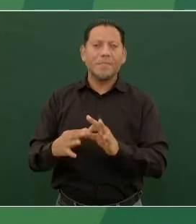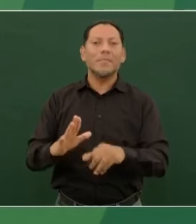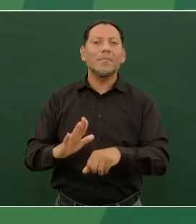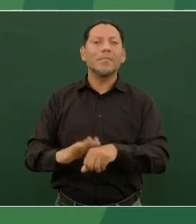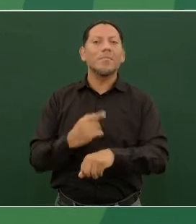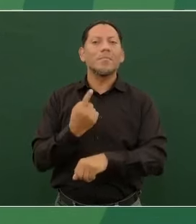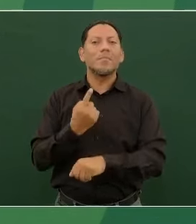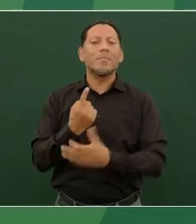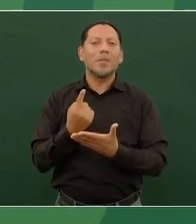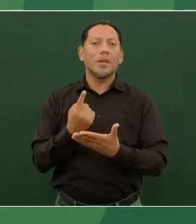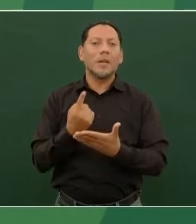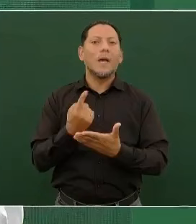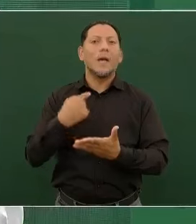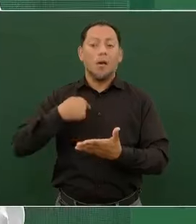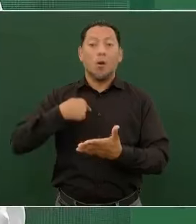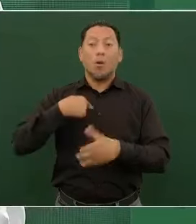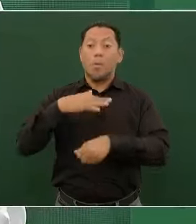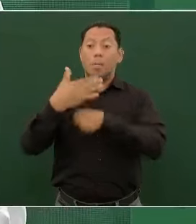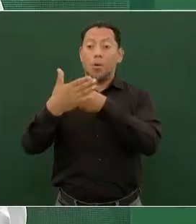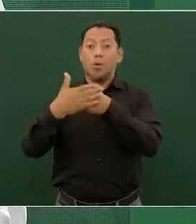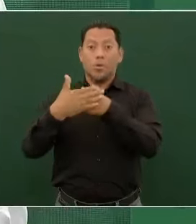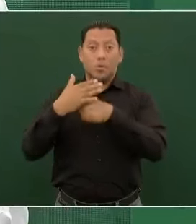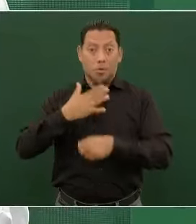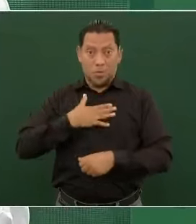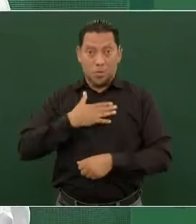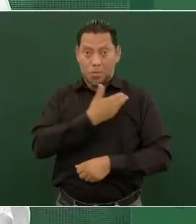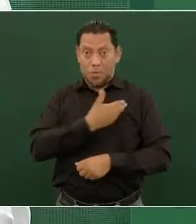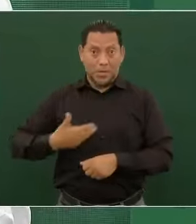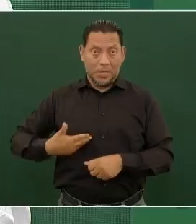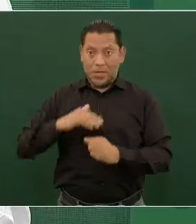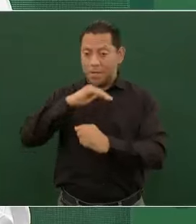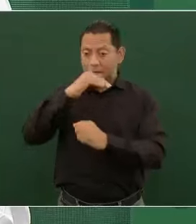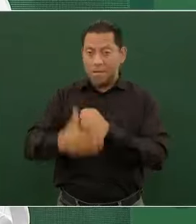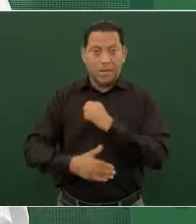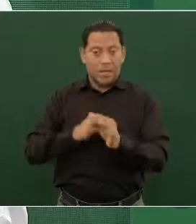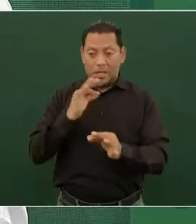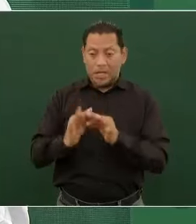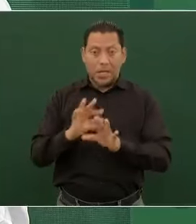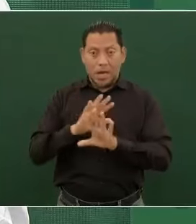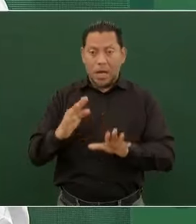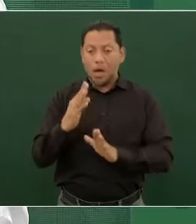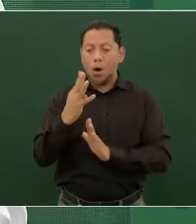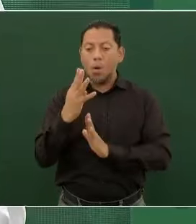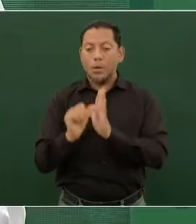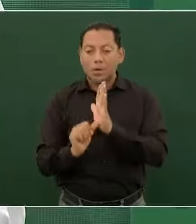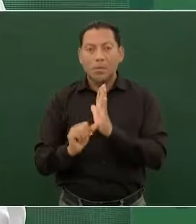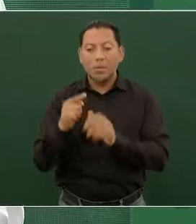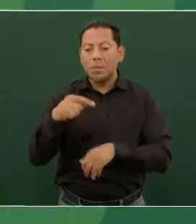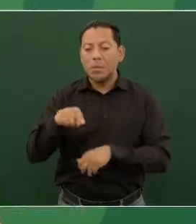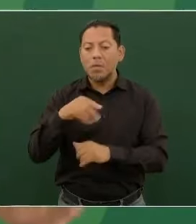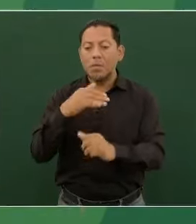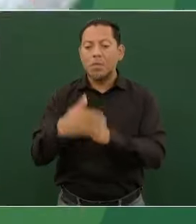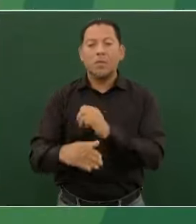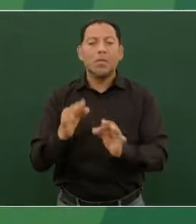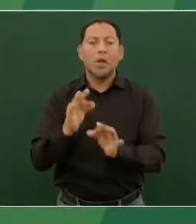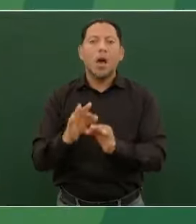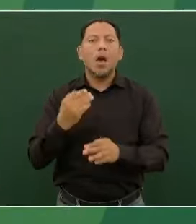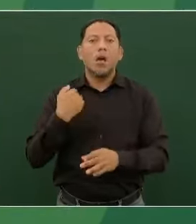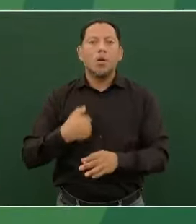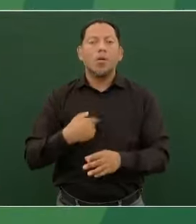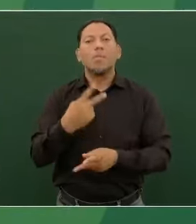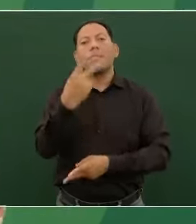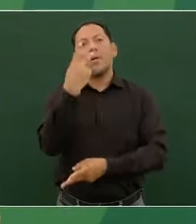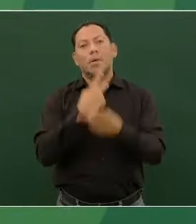ahora que termine mi mandato en cuatro meses ya me vengo